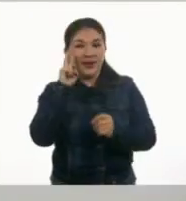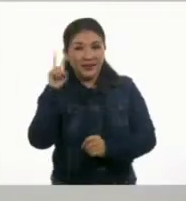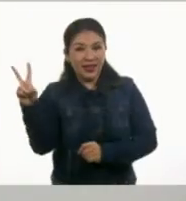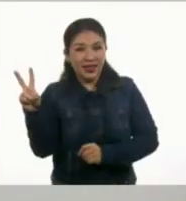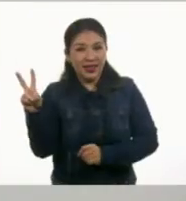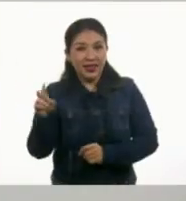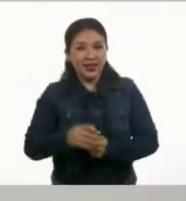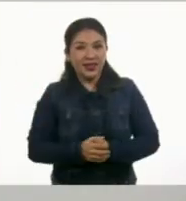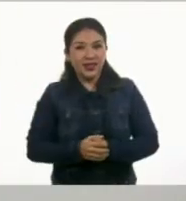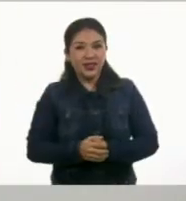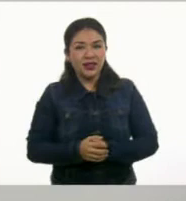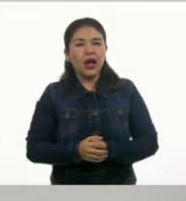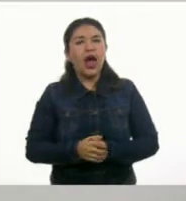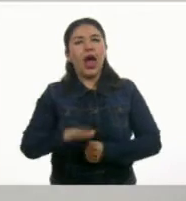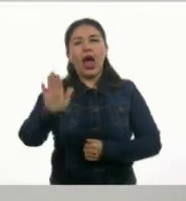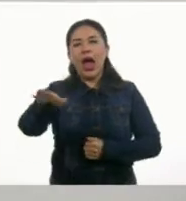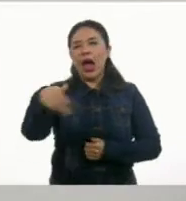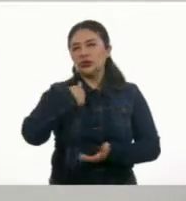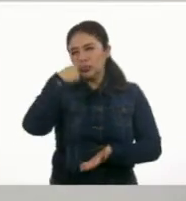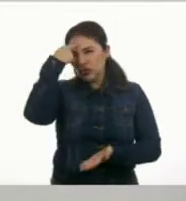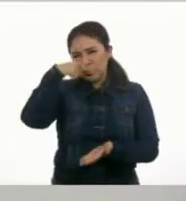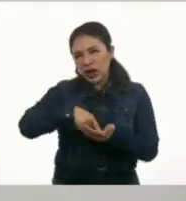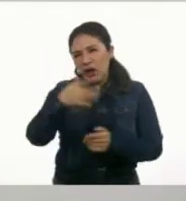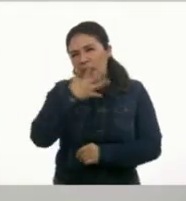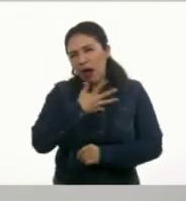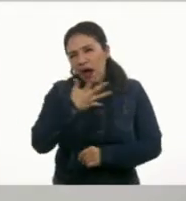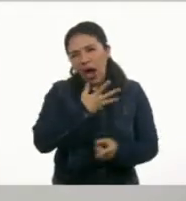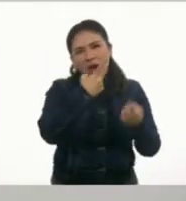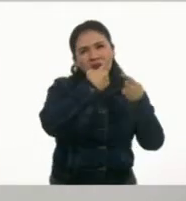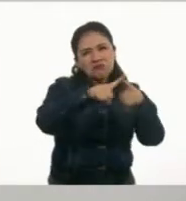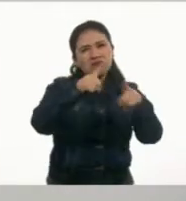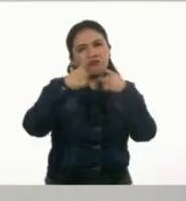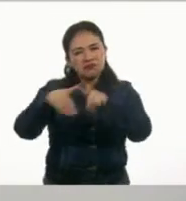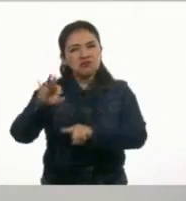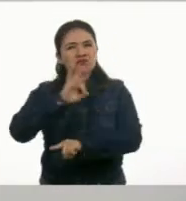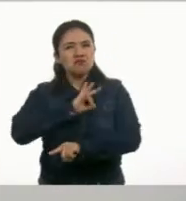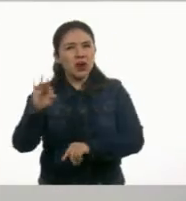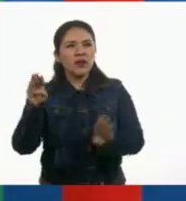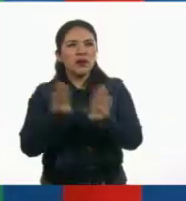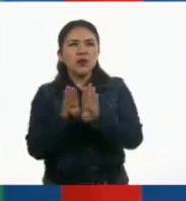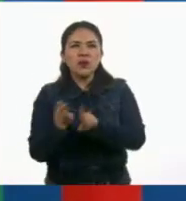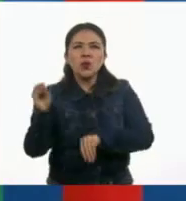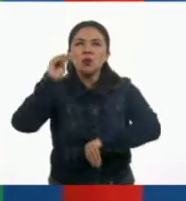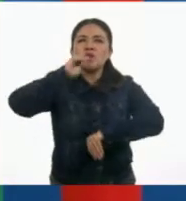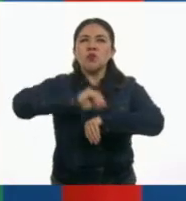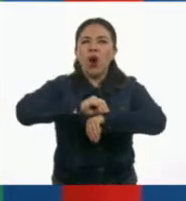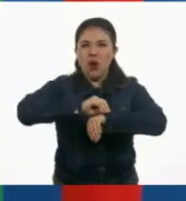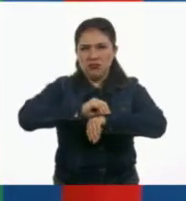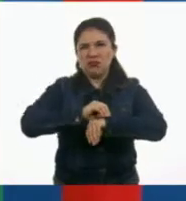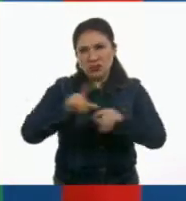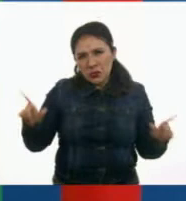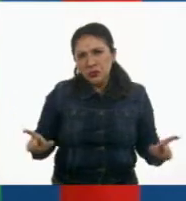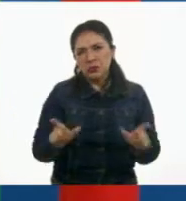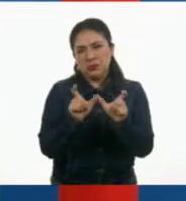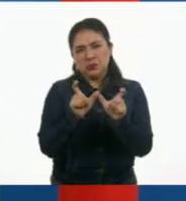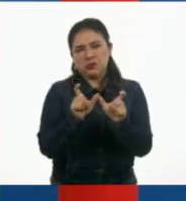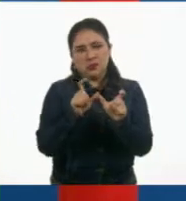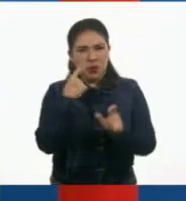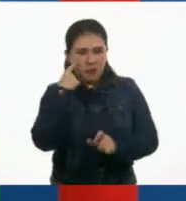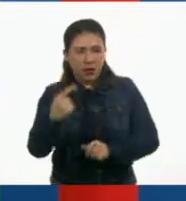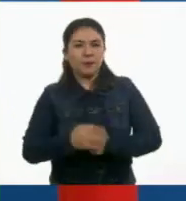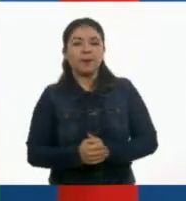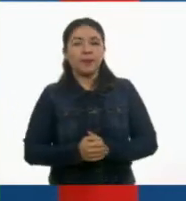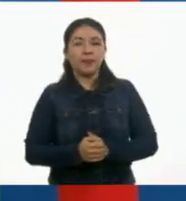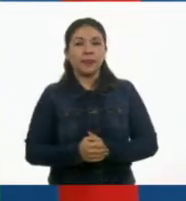Ah, a ver, creo que aquí hay varias que podrían ser su complemento. ¿Qué les parece esta?